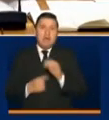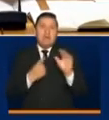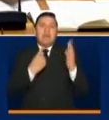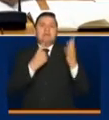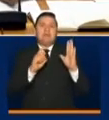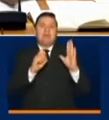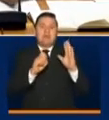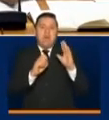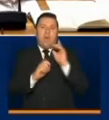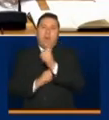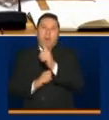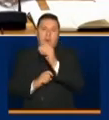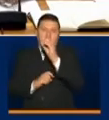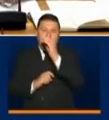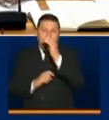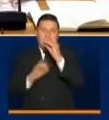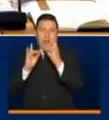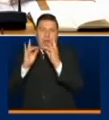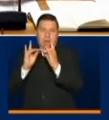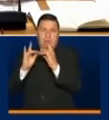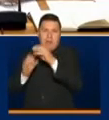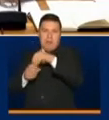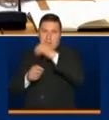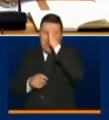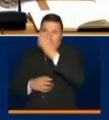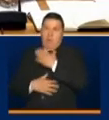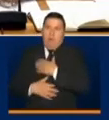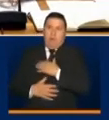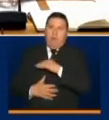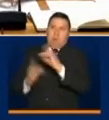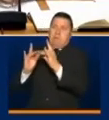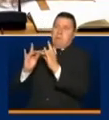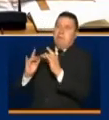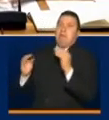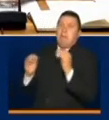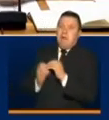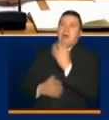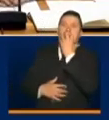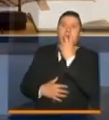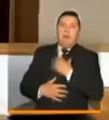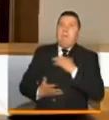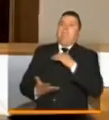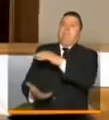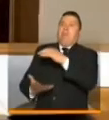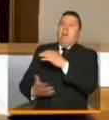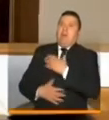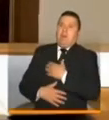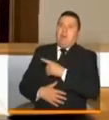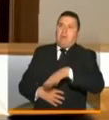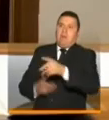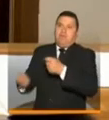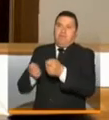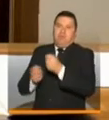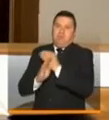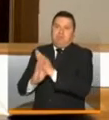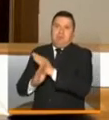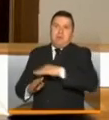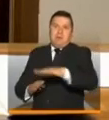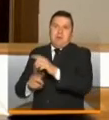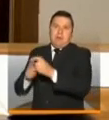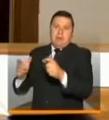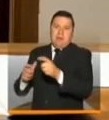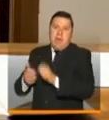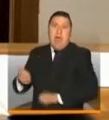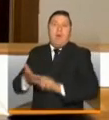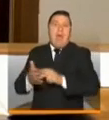60 camas de cuidado intensivo en este momento y que con estos ventiladores podrá generar toda esta posibilidad creciente